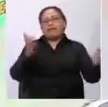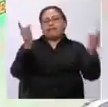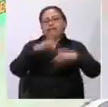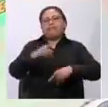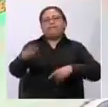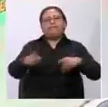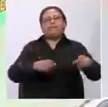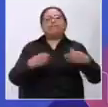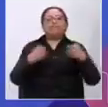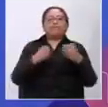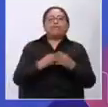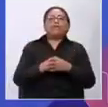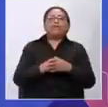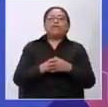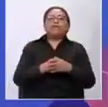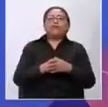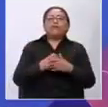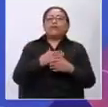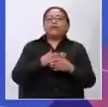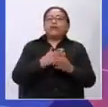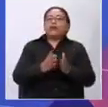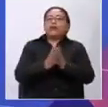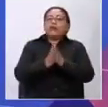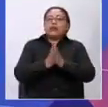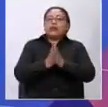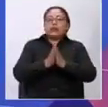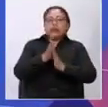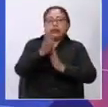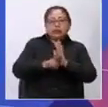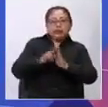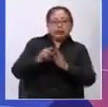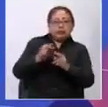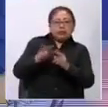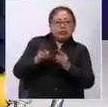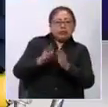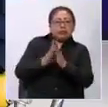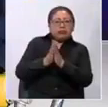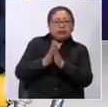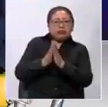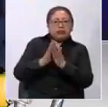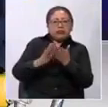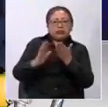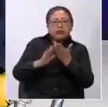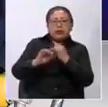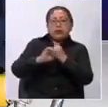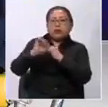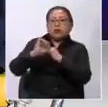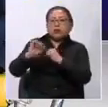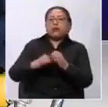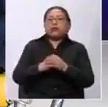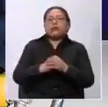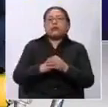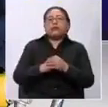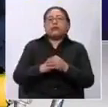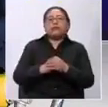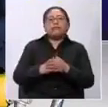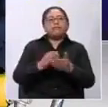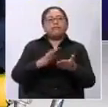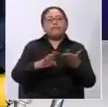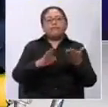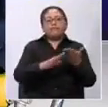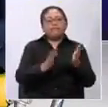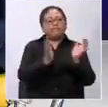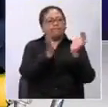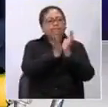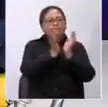Le llamamos. Yo quisiera pedir si podemos pasar un videíto muy cortito, por favor. Hoy inicia una campaña muy importante, Defensora, que va a frenar